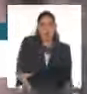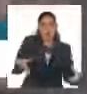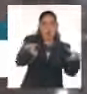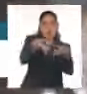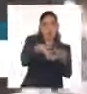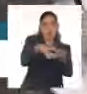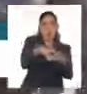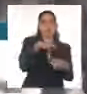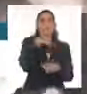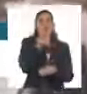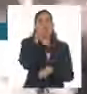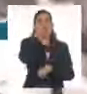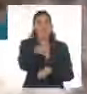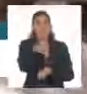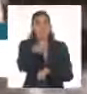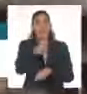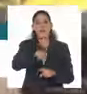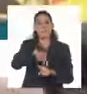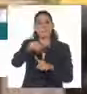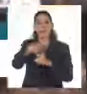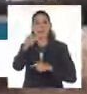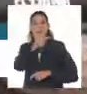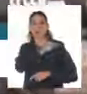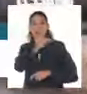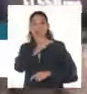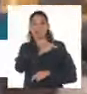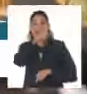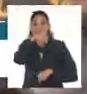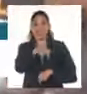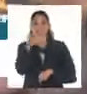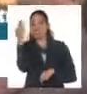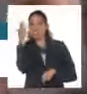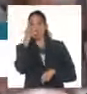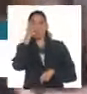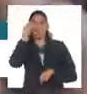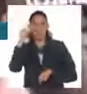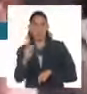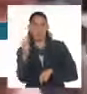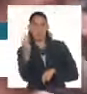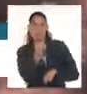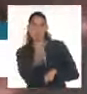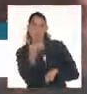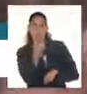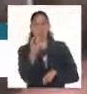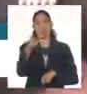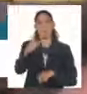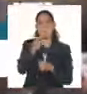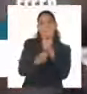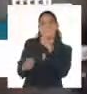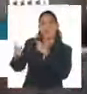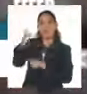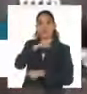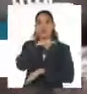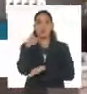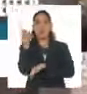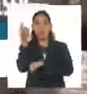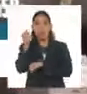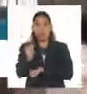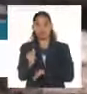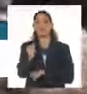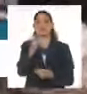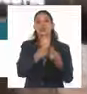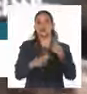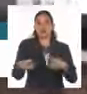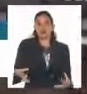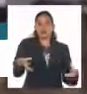del líbano entre ellos los comandantes ibrahim akil y amat mamut bebe principales figuras en la dirección de las